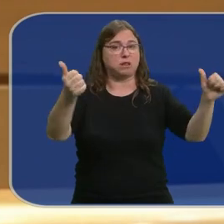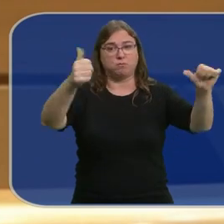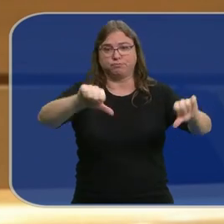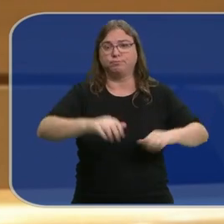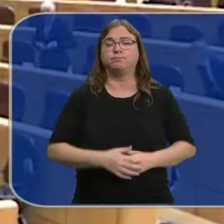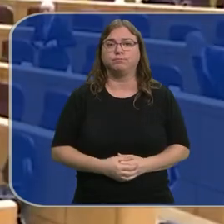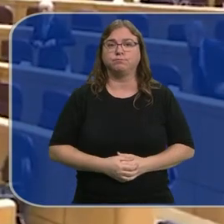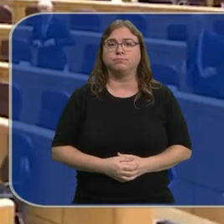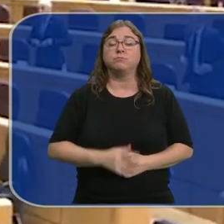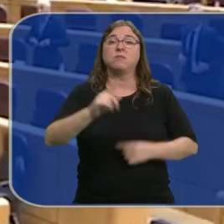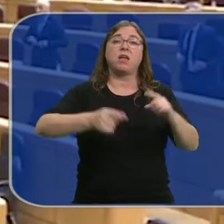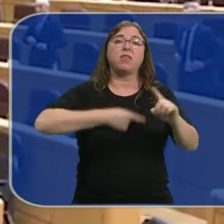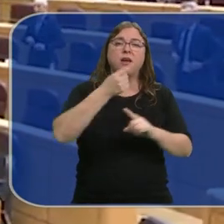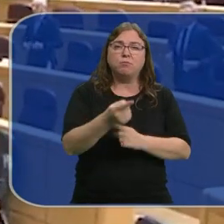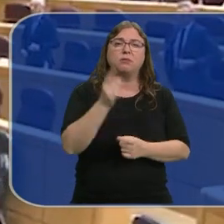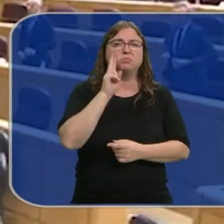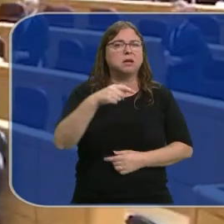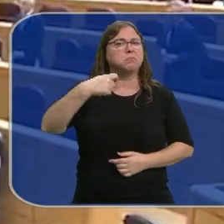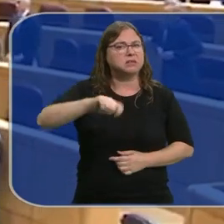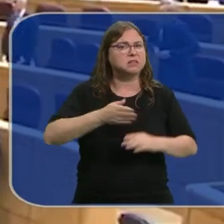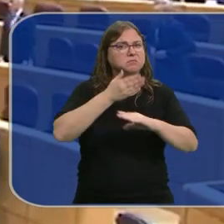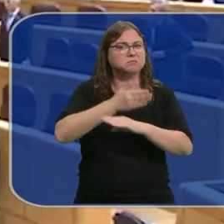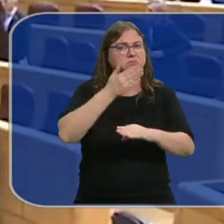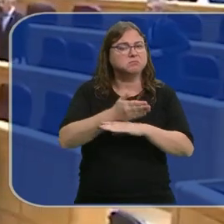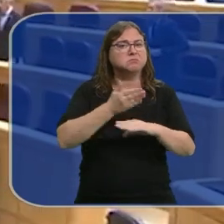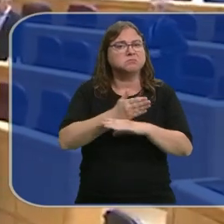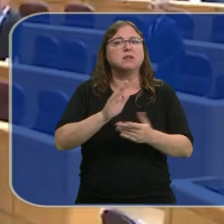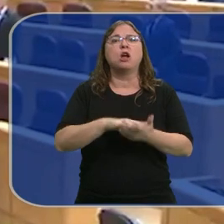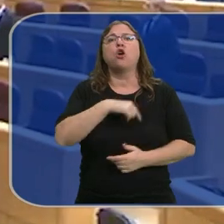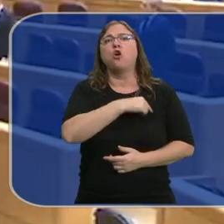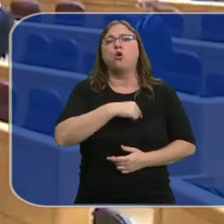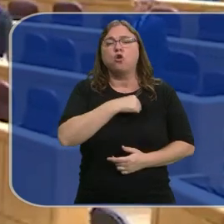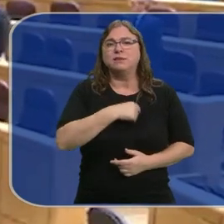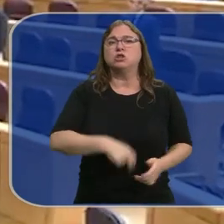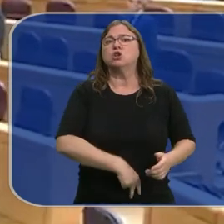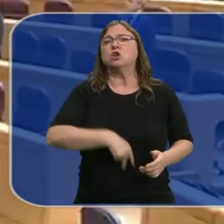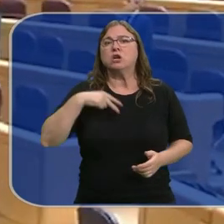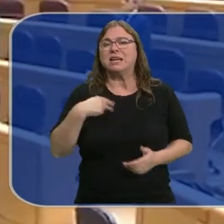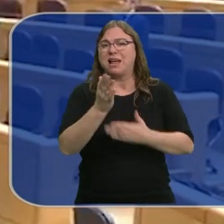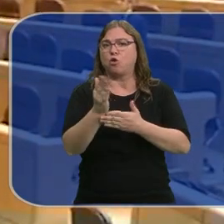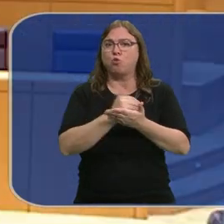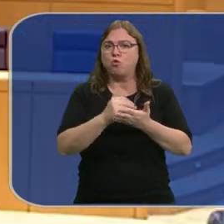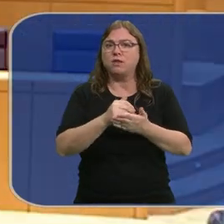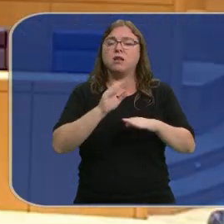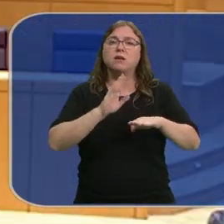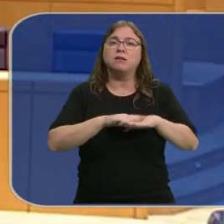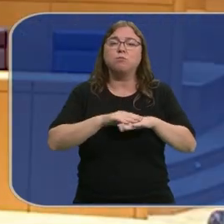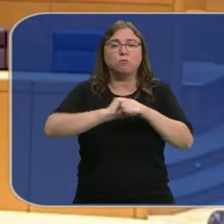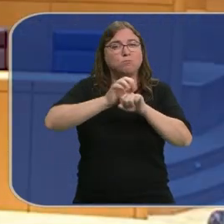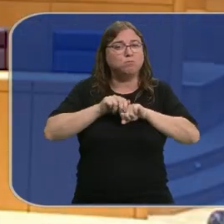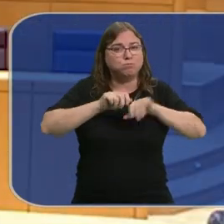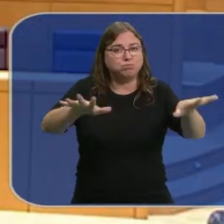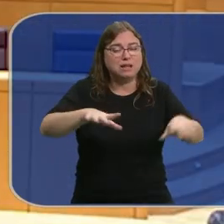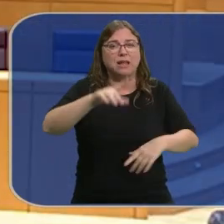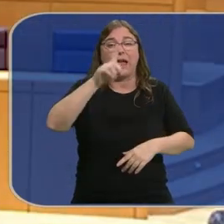rechazó su petición. Después hemos visto a los presidentes autonómicos acudir a una Comisión General de las Comunidades Autónomas por la pandemia